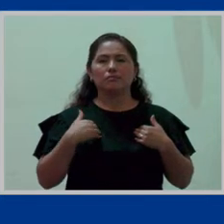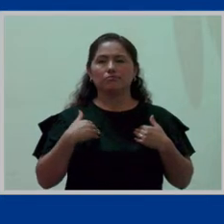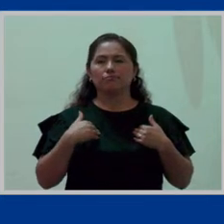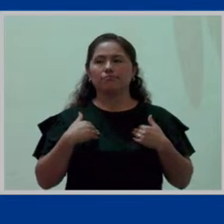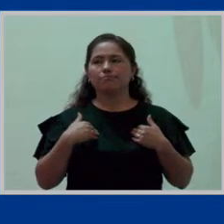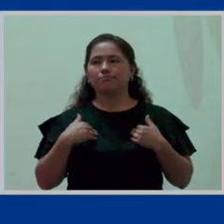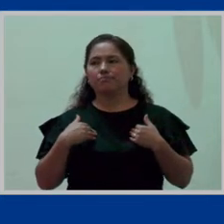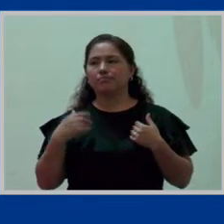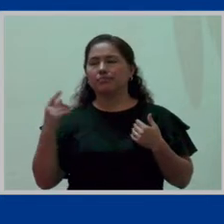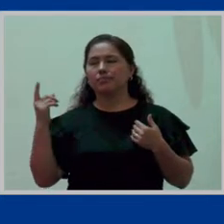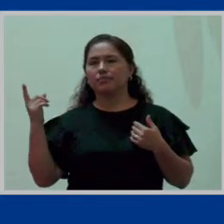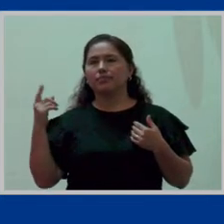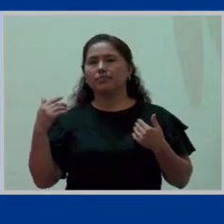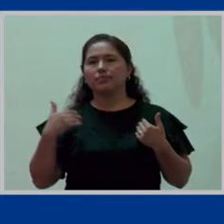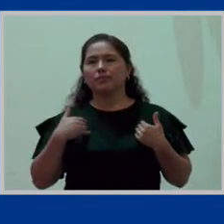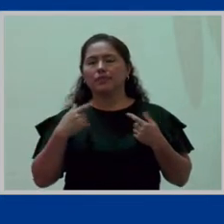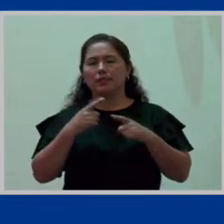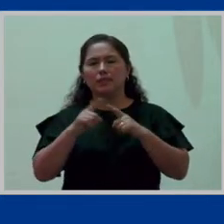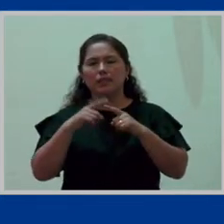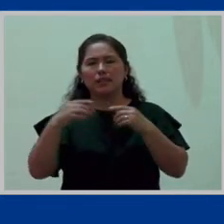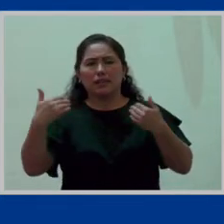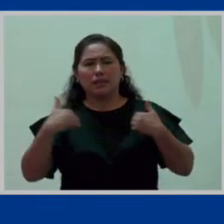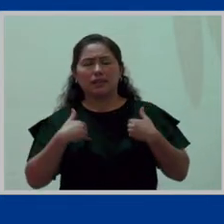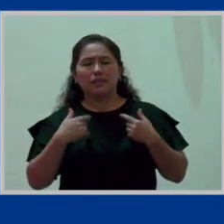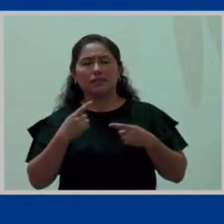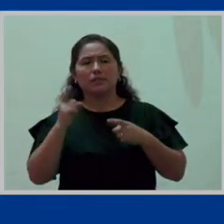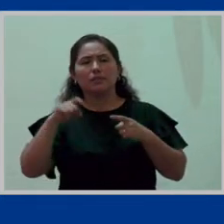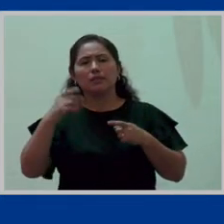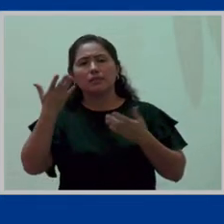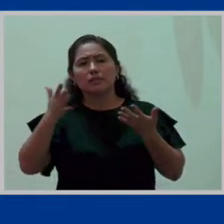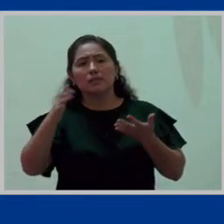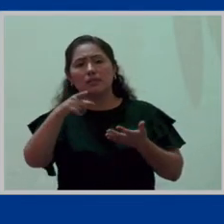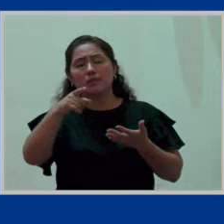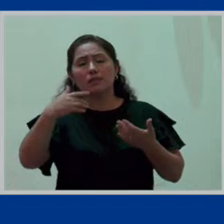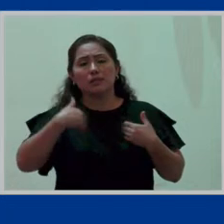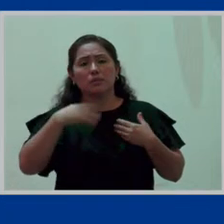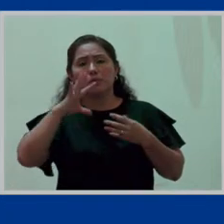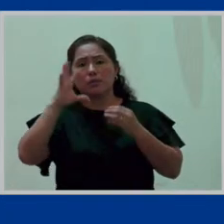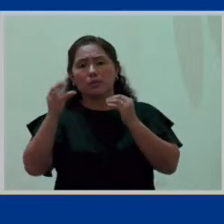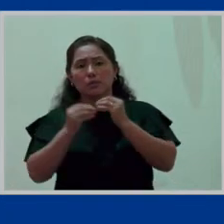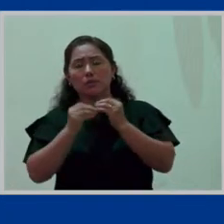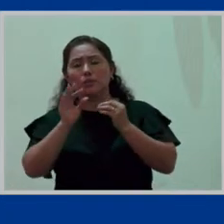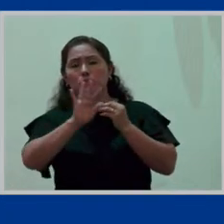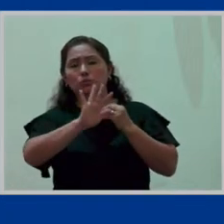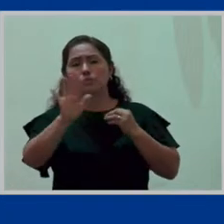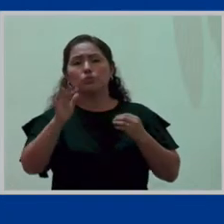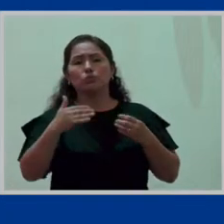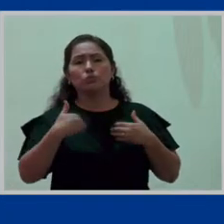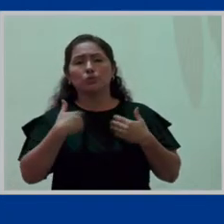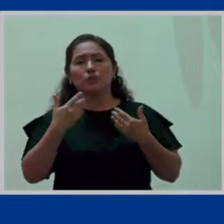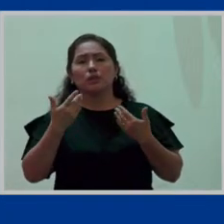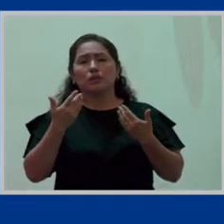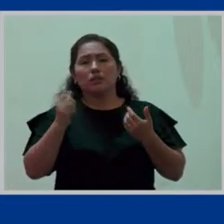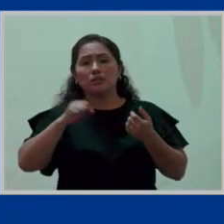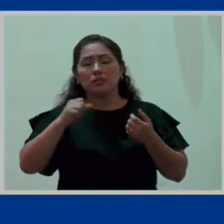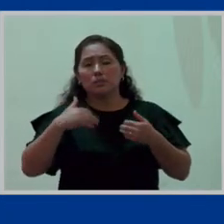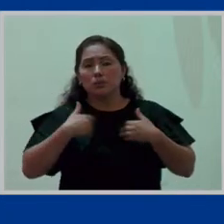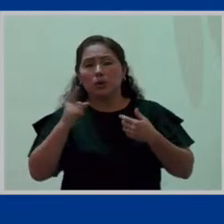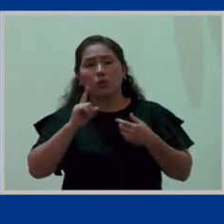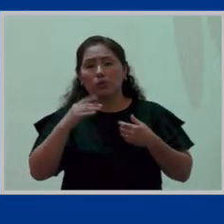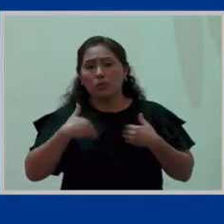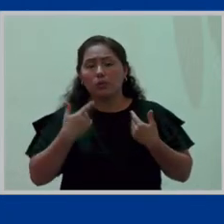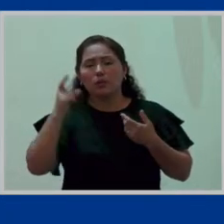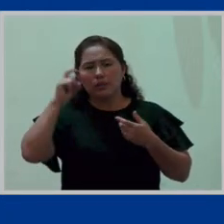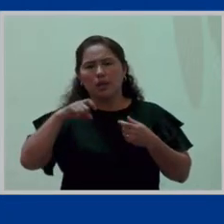multisectorial o no la tengamos. Vamos a ver si, de repente, se puede restituir la comisión multisectorial y si no se puede, tenemos que